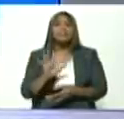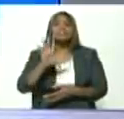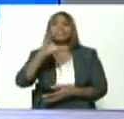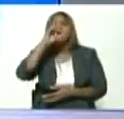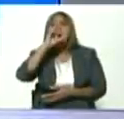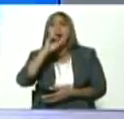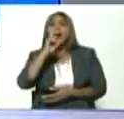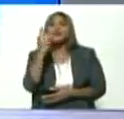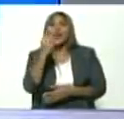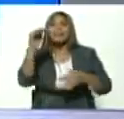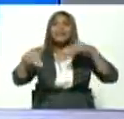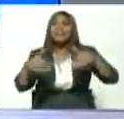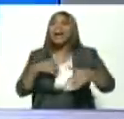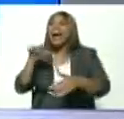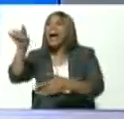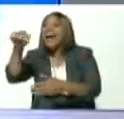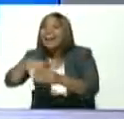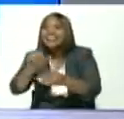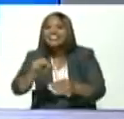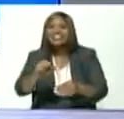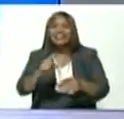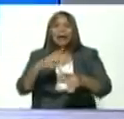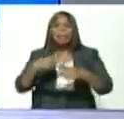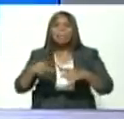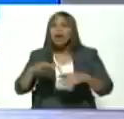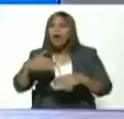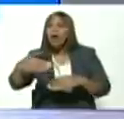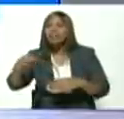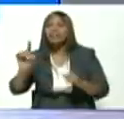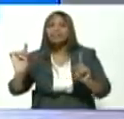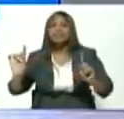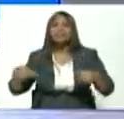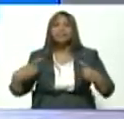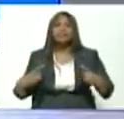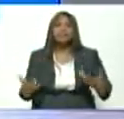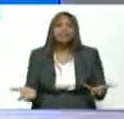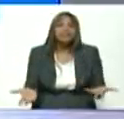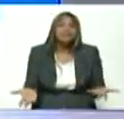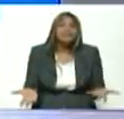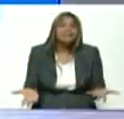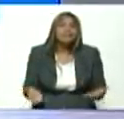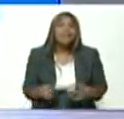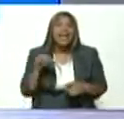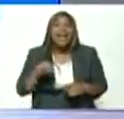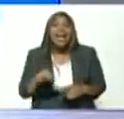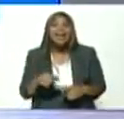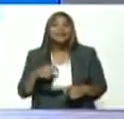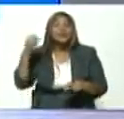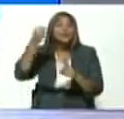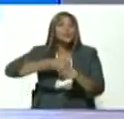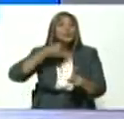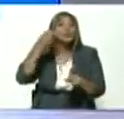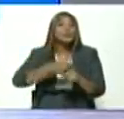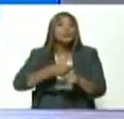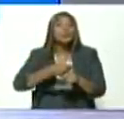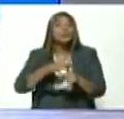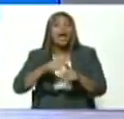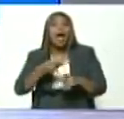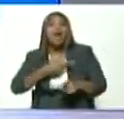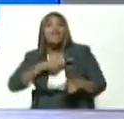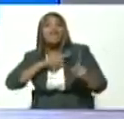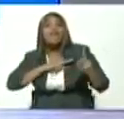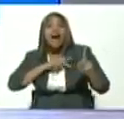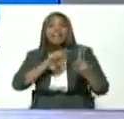años cuando hay elecciones o cada 4 años cuando hay elecciones esto es una batalla entre la falsa